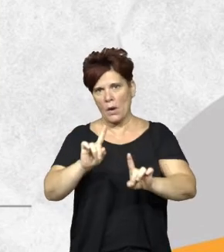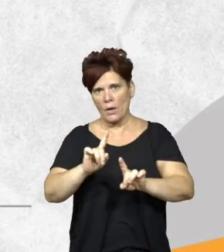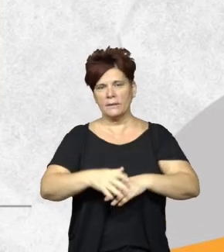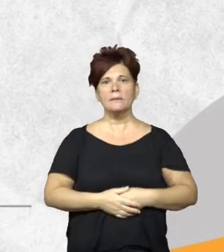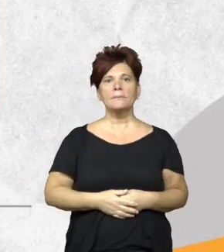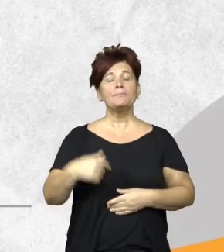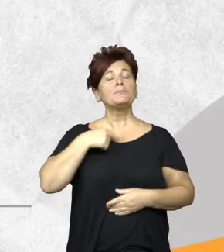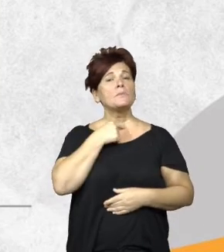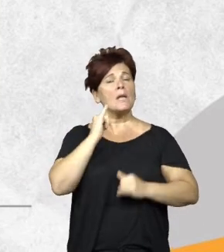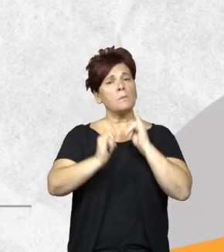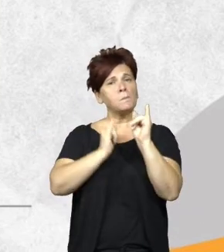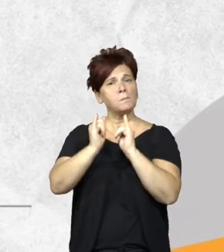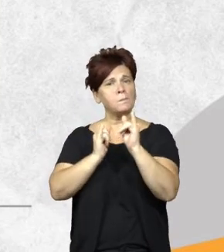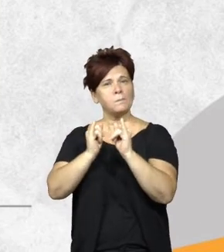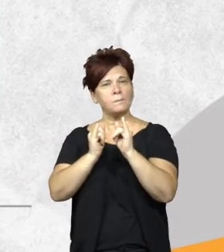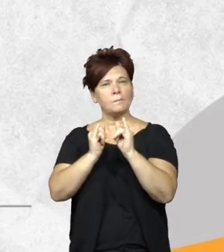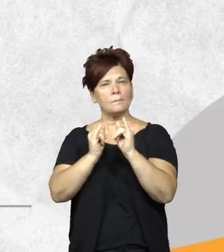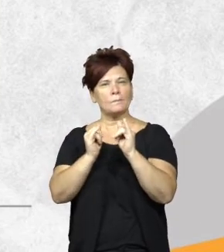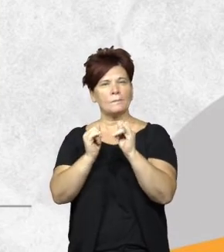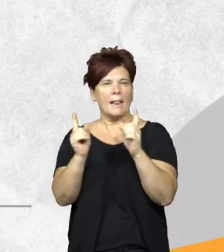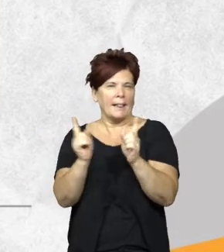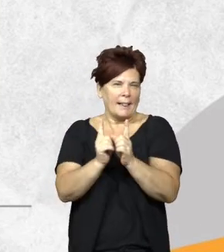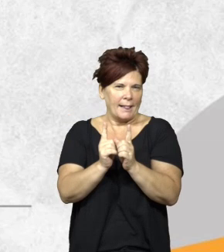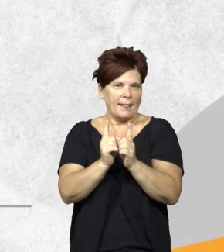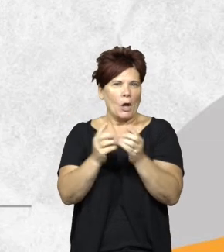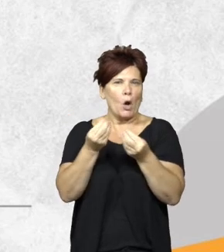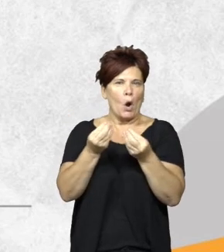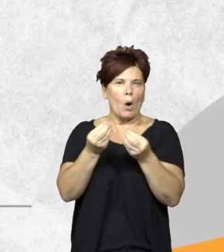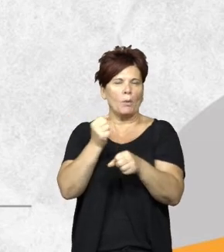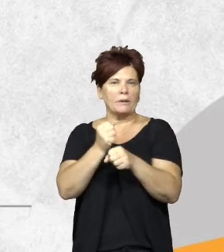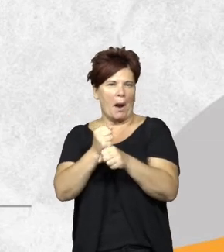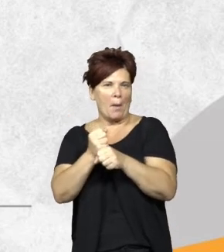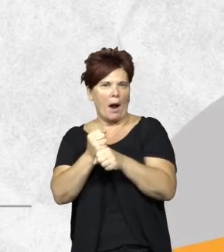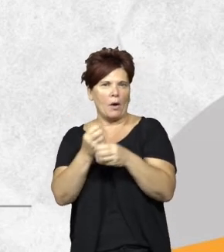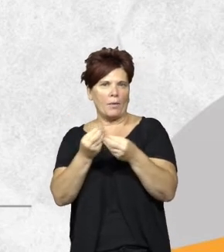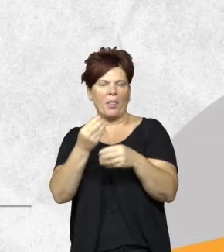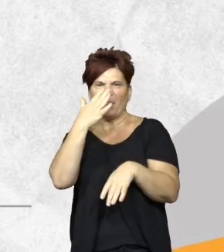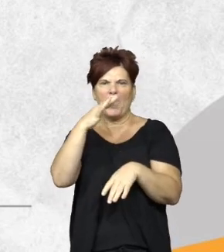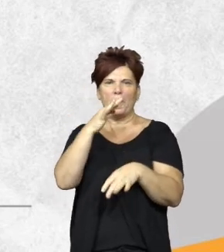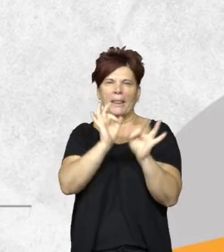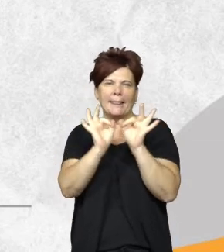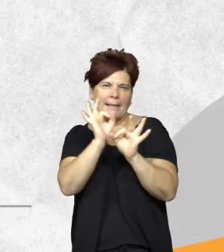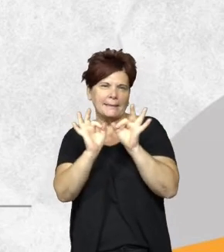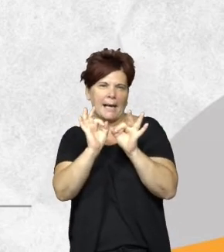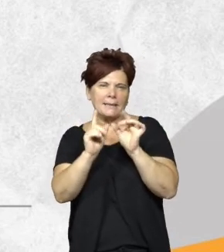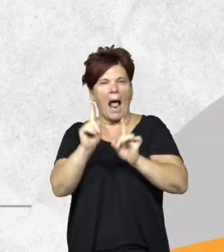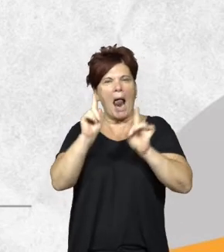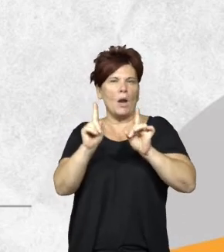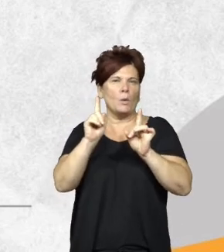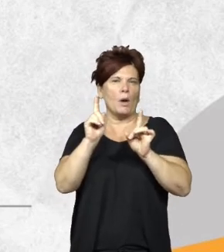les quiero contar ahora muy brevemente el flujo de trabajo y después entrar en detalle en algunos aspectos particulares